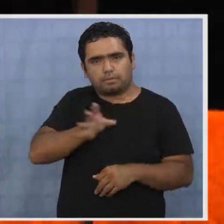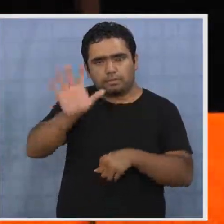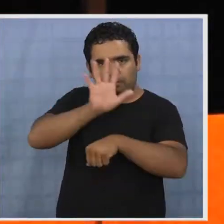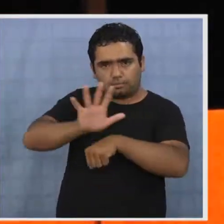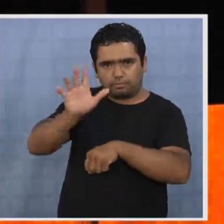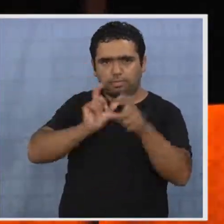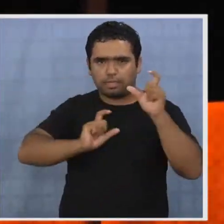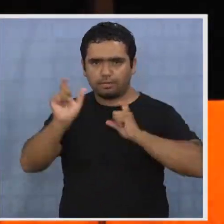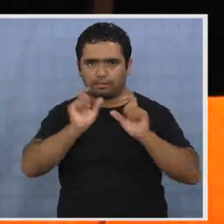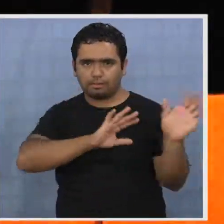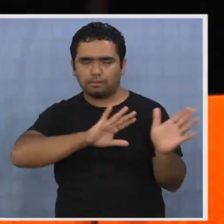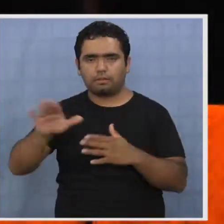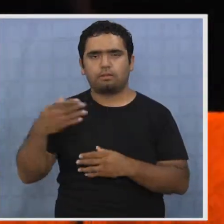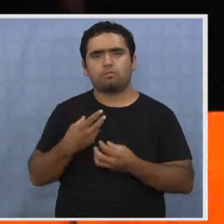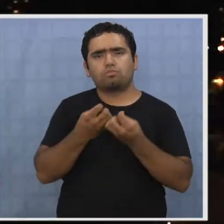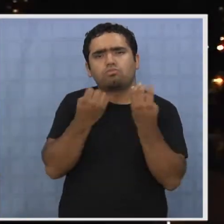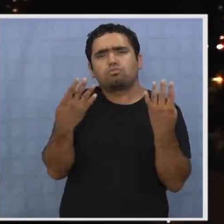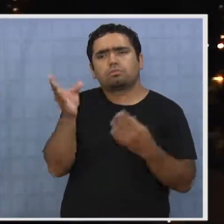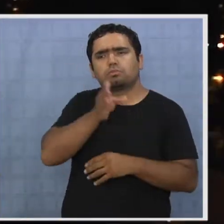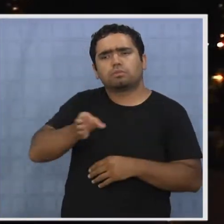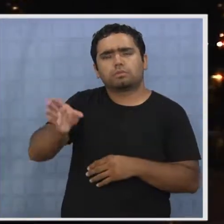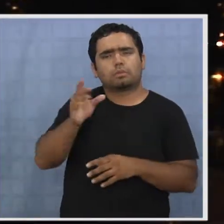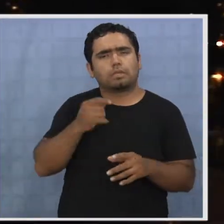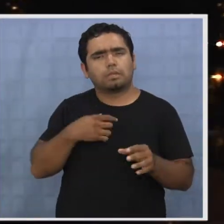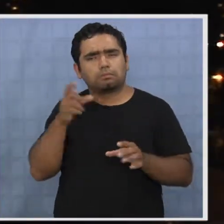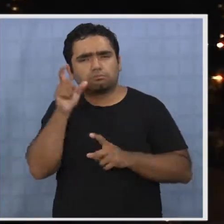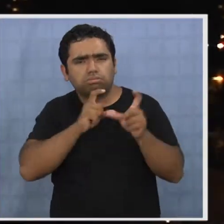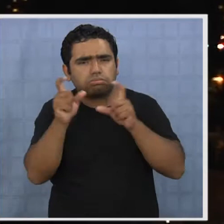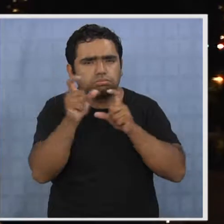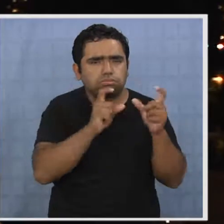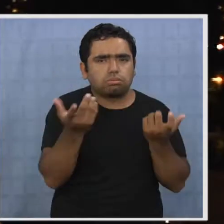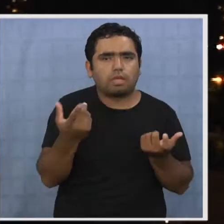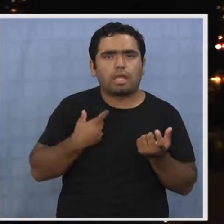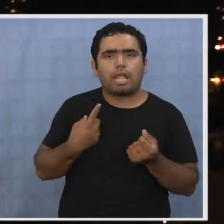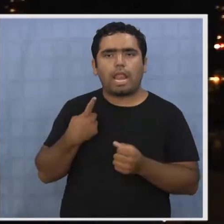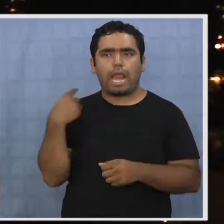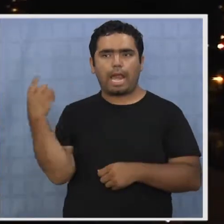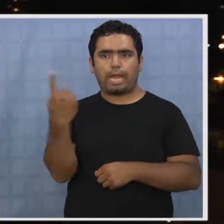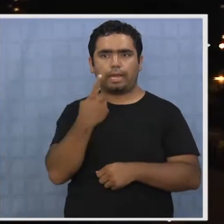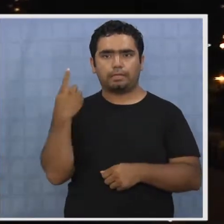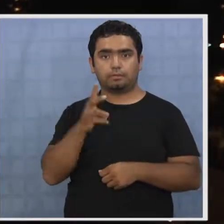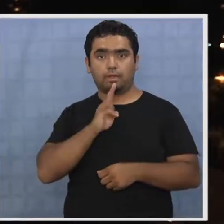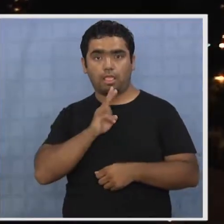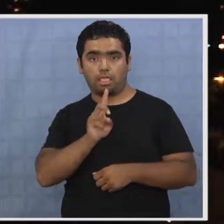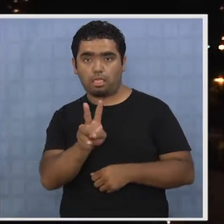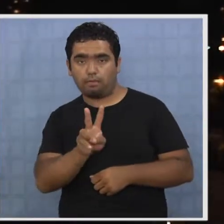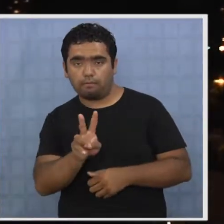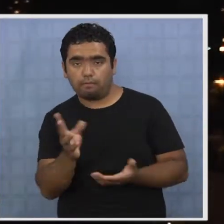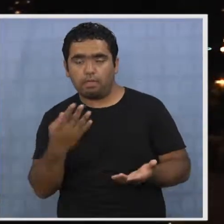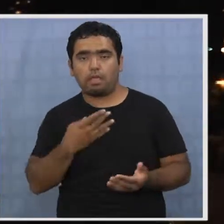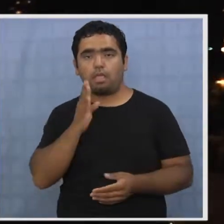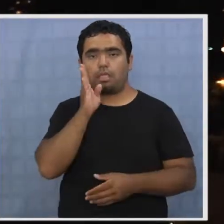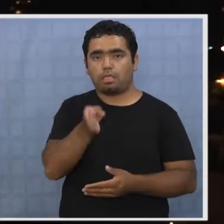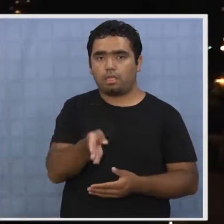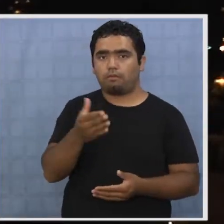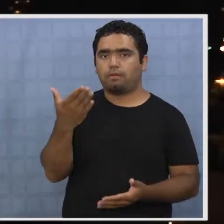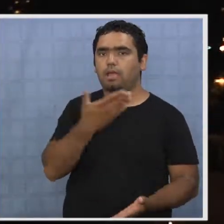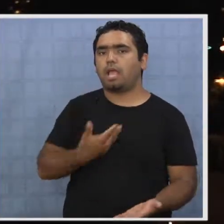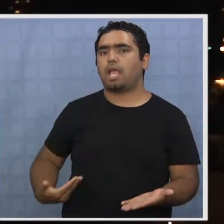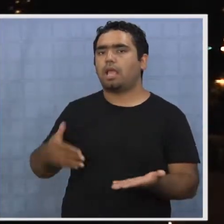escuchado muchas voces últimamente también de que el canal nacional debería tener ciertos subsidios estatales.